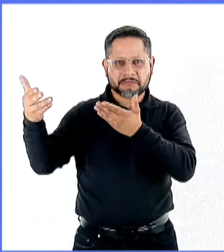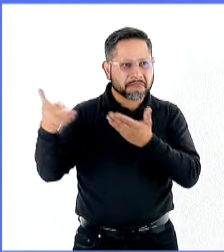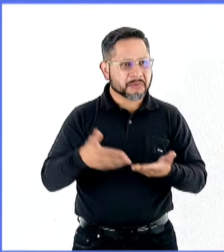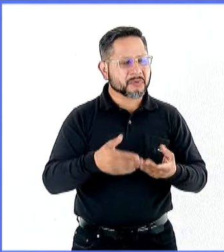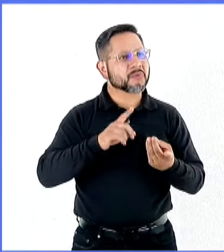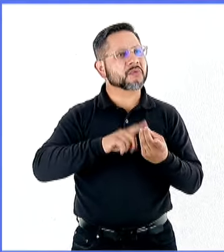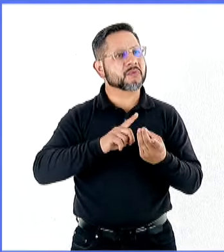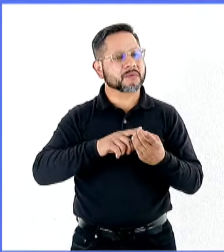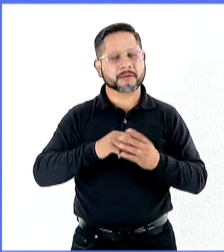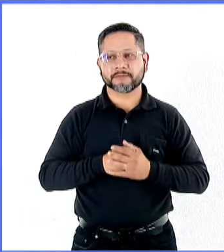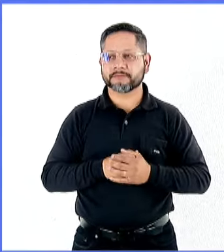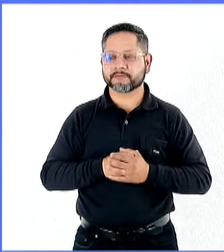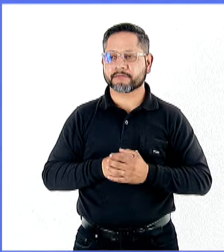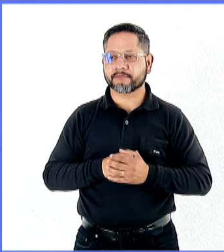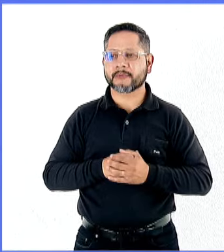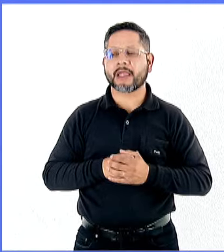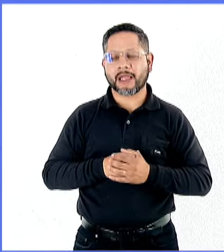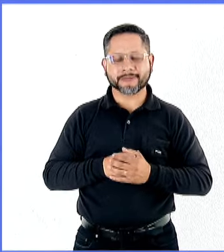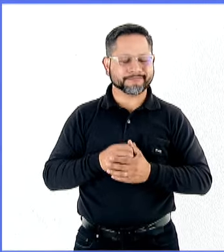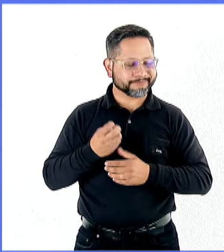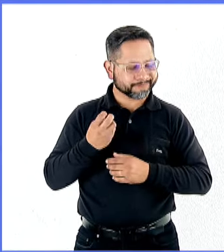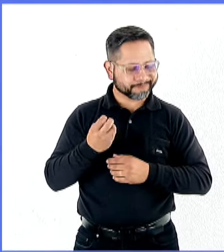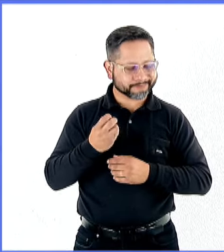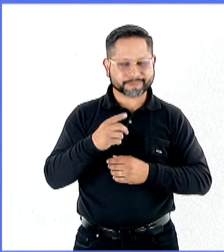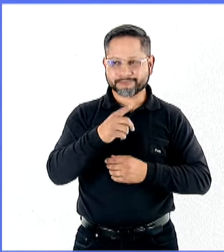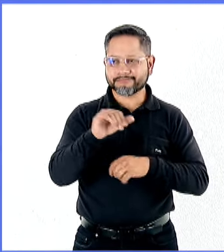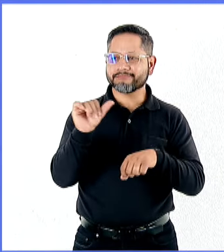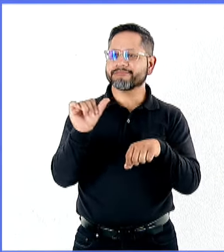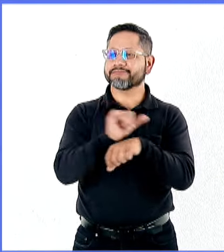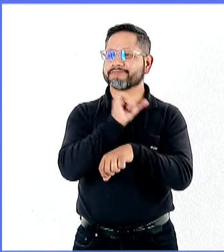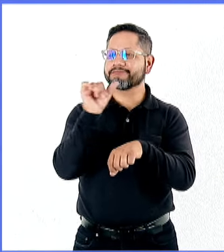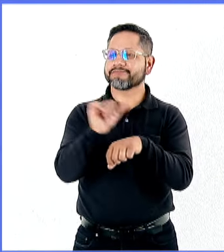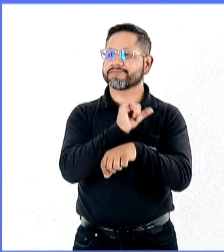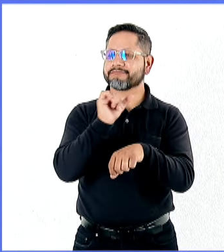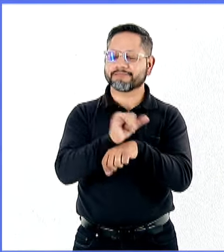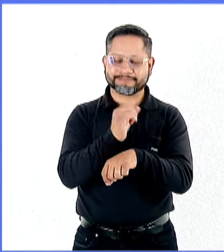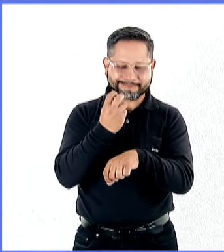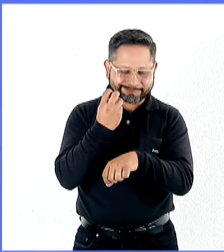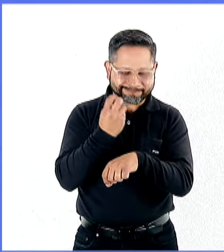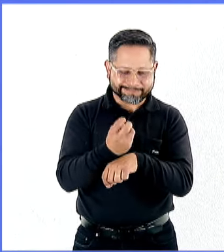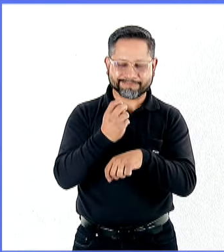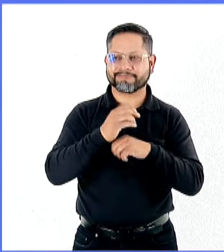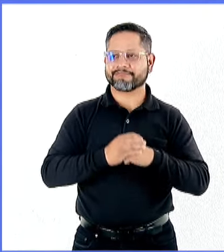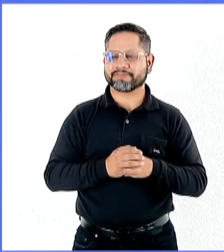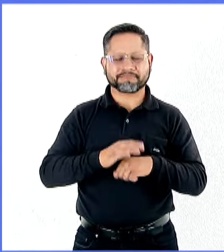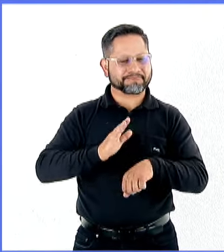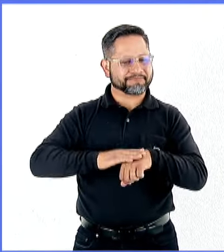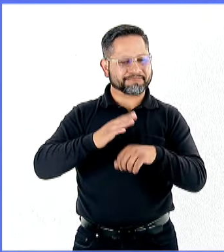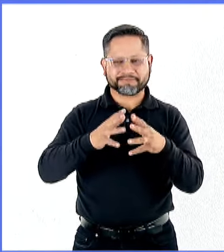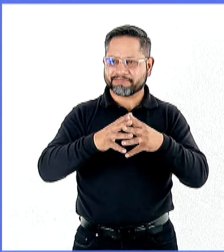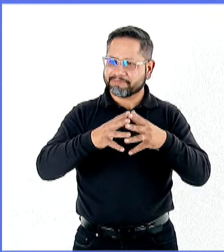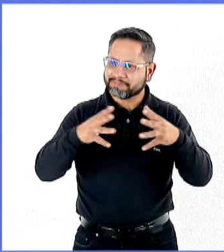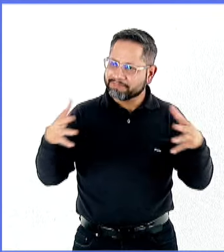parece que el gran triunfador es el sector automotriz. El sector automotriz es el que deberíamos ver como el gran